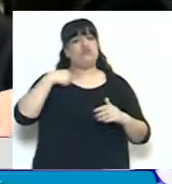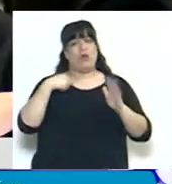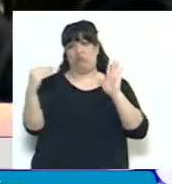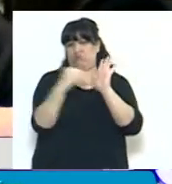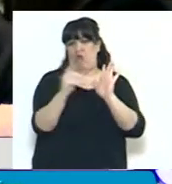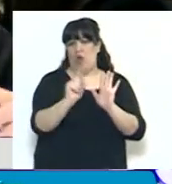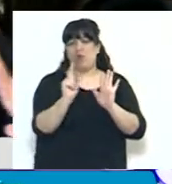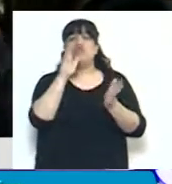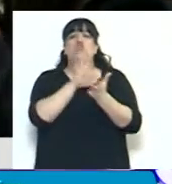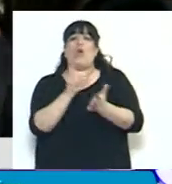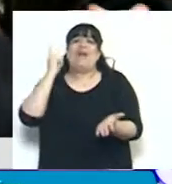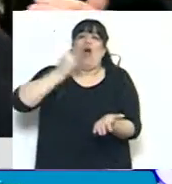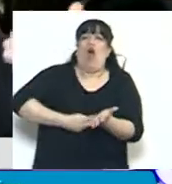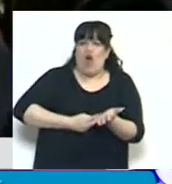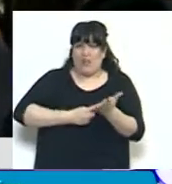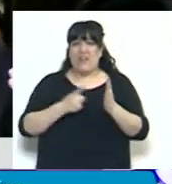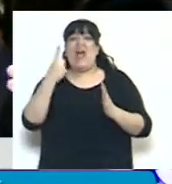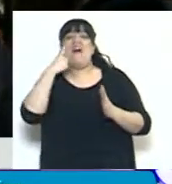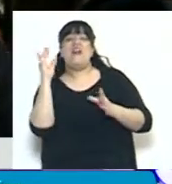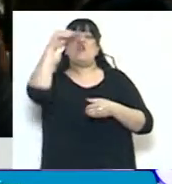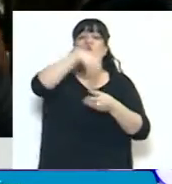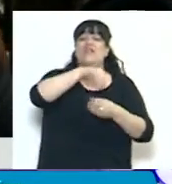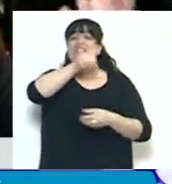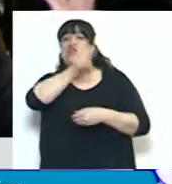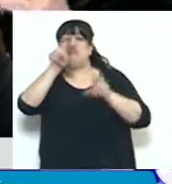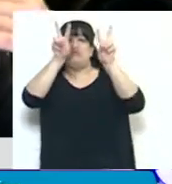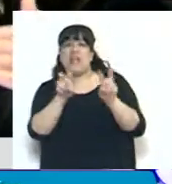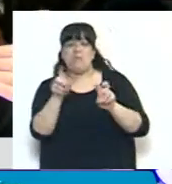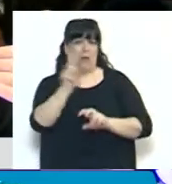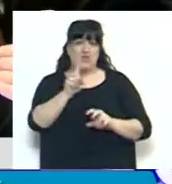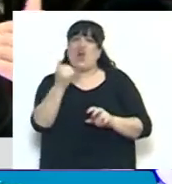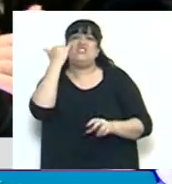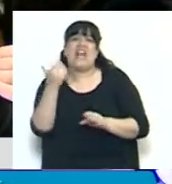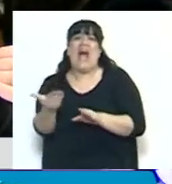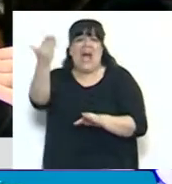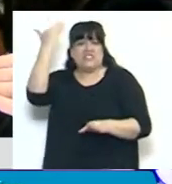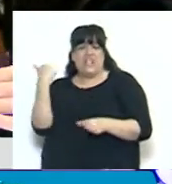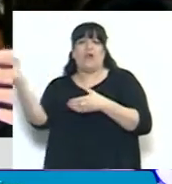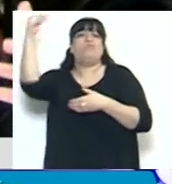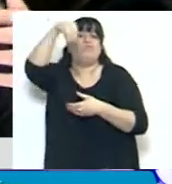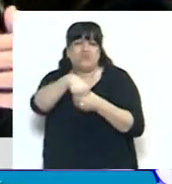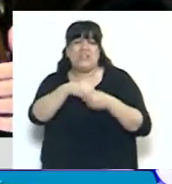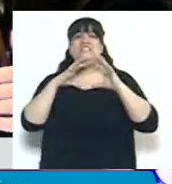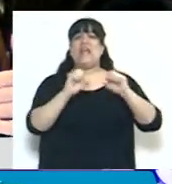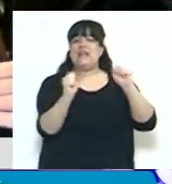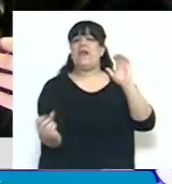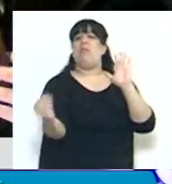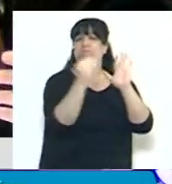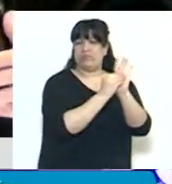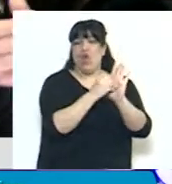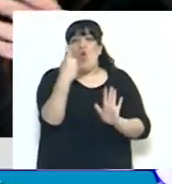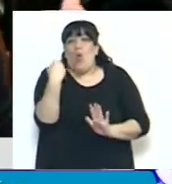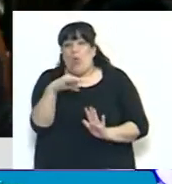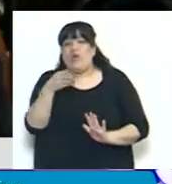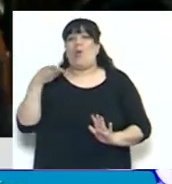de orden para ver si se incluye este tema, este tema está incluido desde ayer en labor parlamentaria. Lo único que pedí